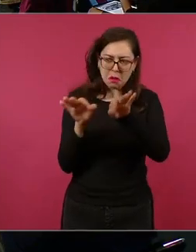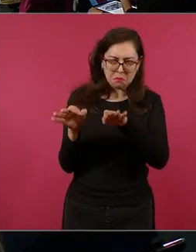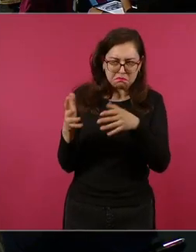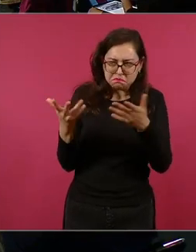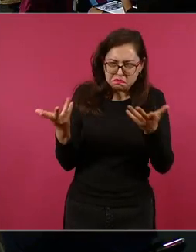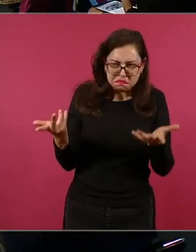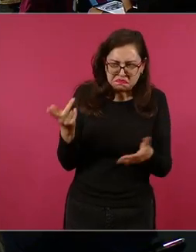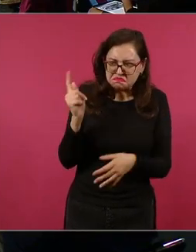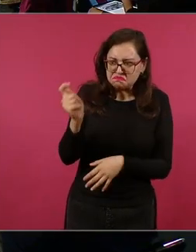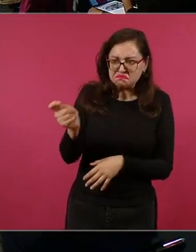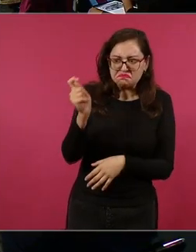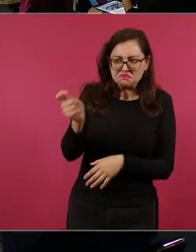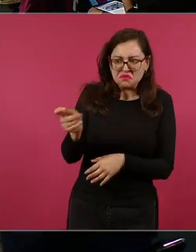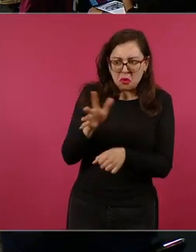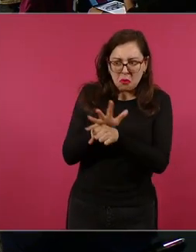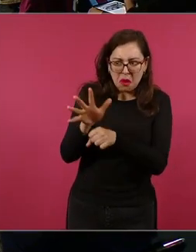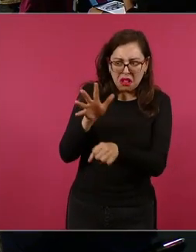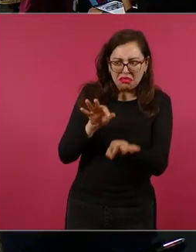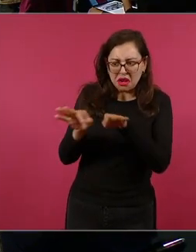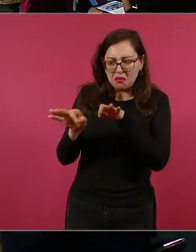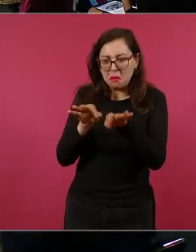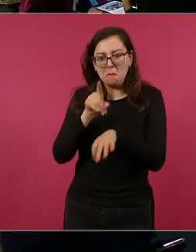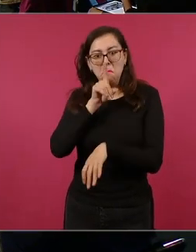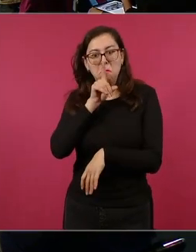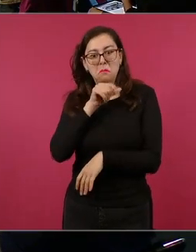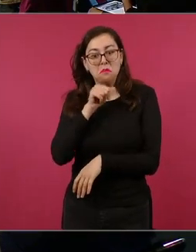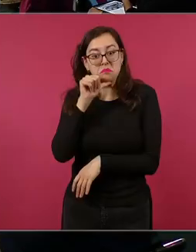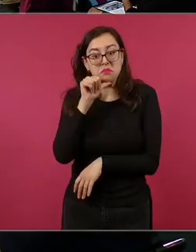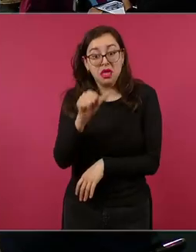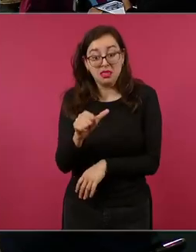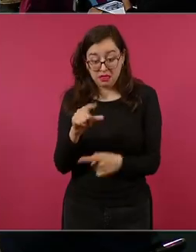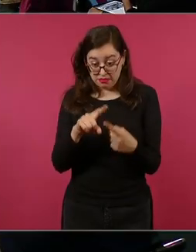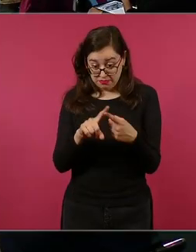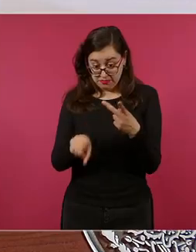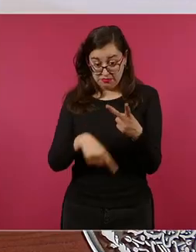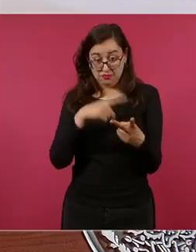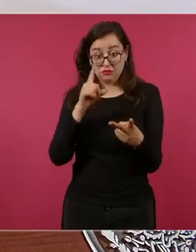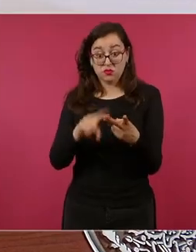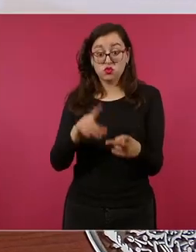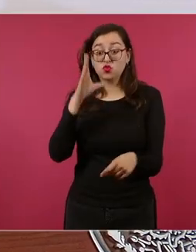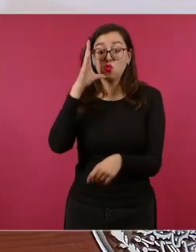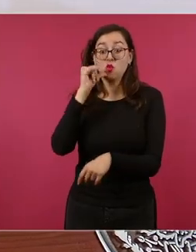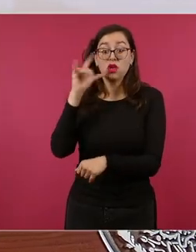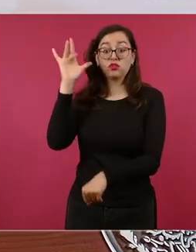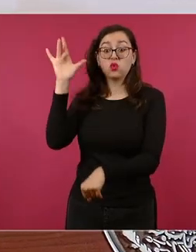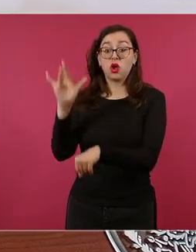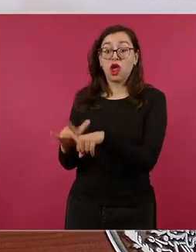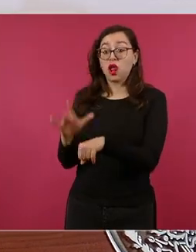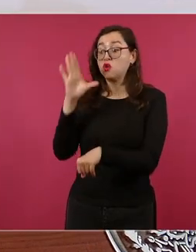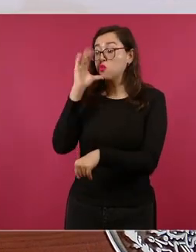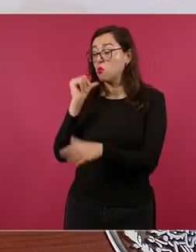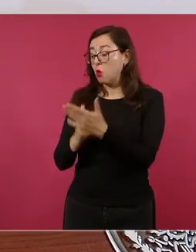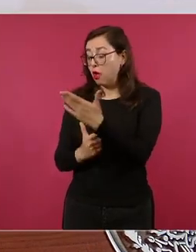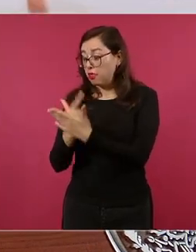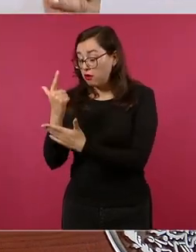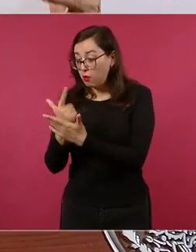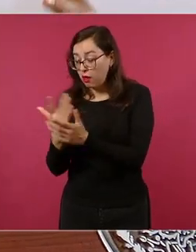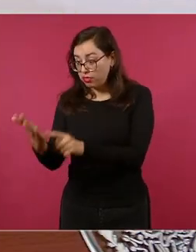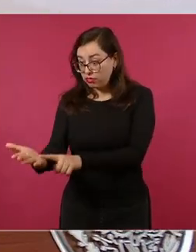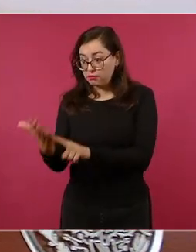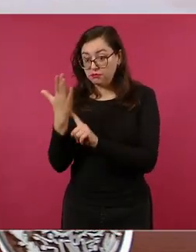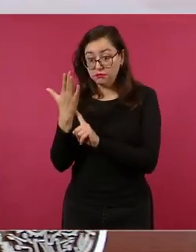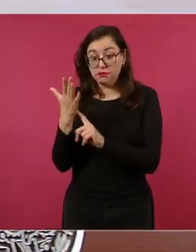¿por qué no los tocan? porque los crearon para